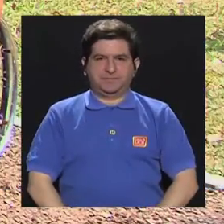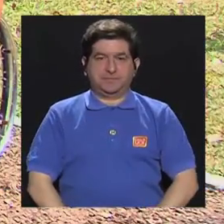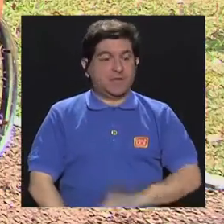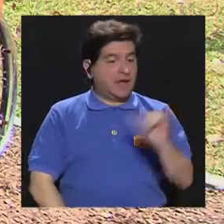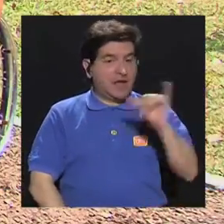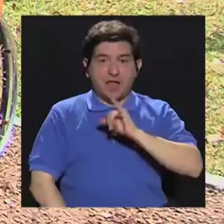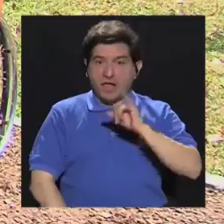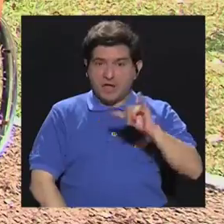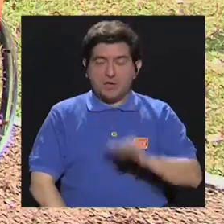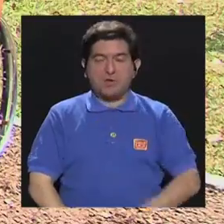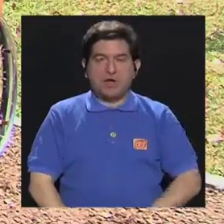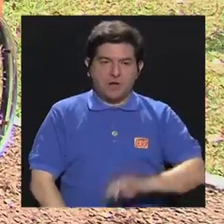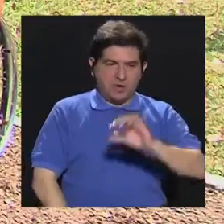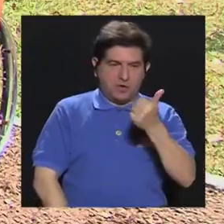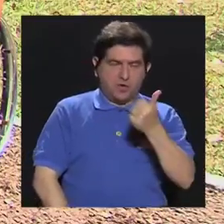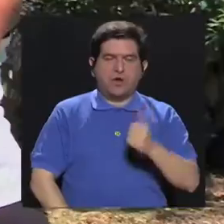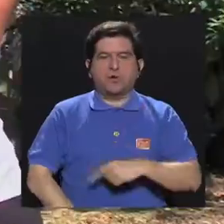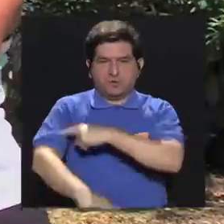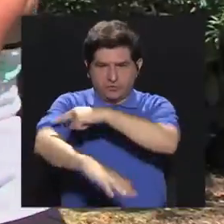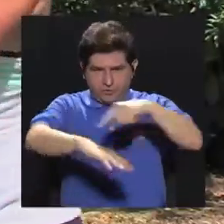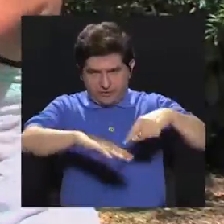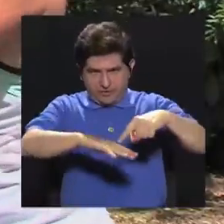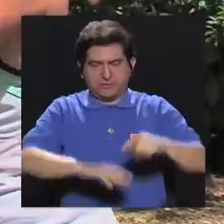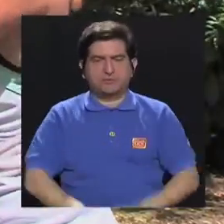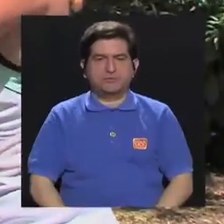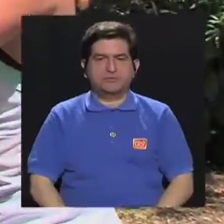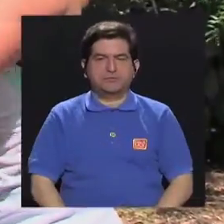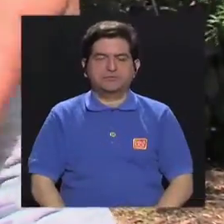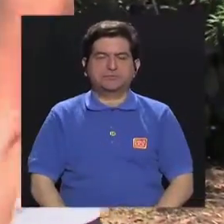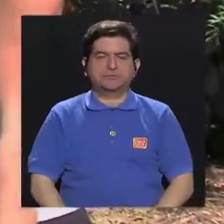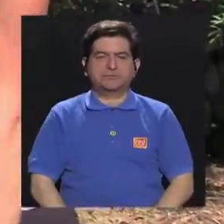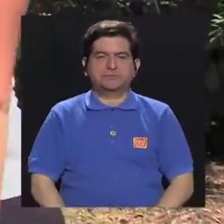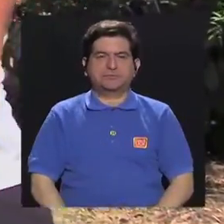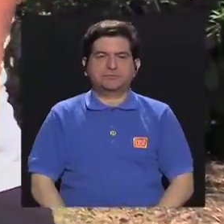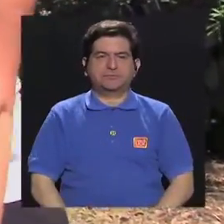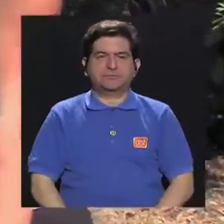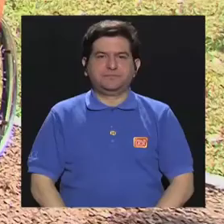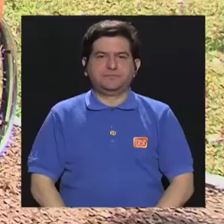Y igual lo vamos a hacer con un brazo y lo vamos a hacer con el otro.